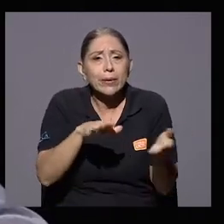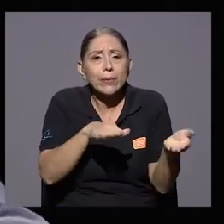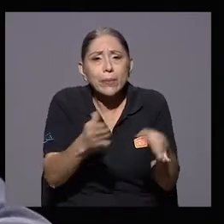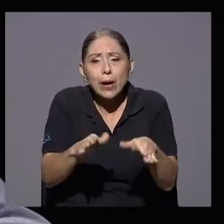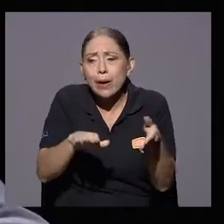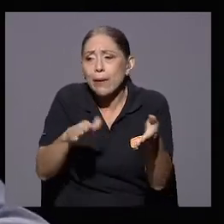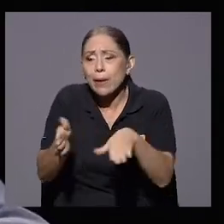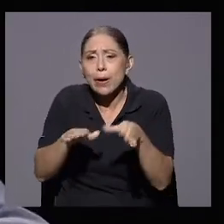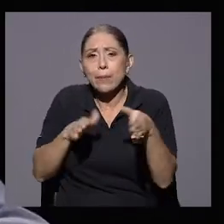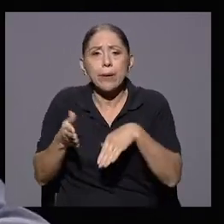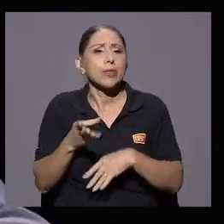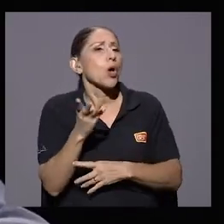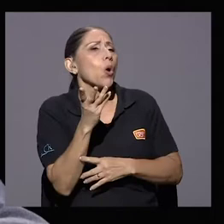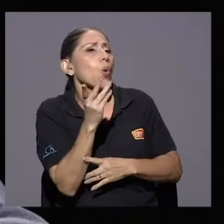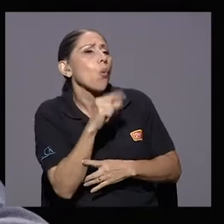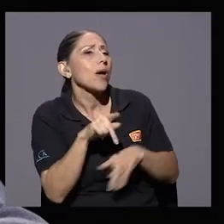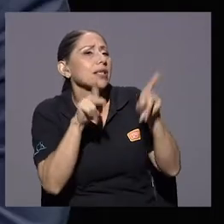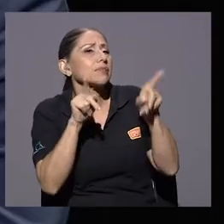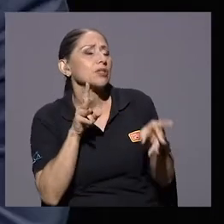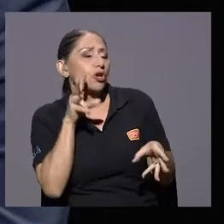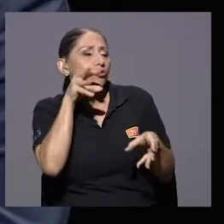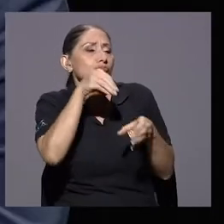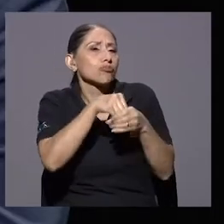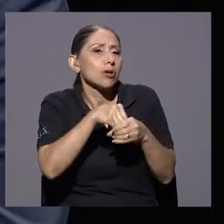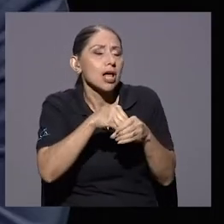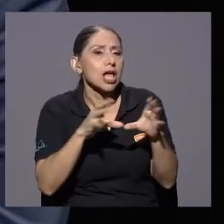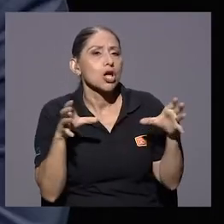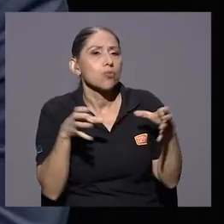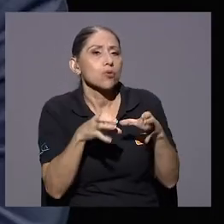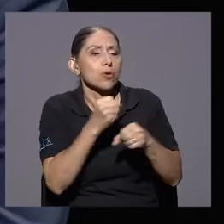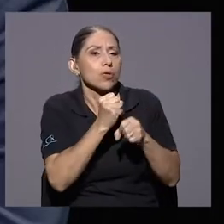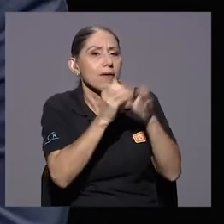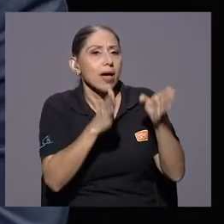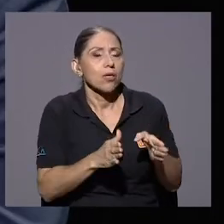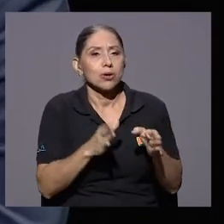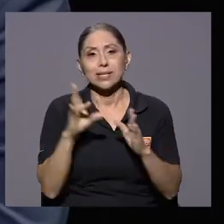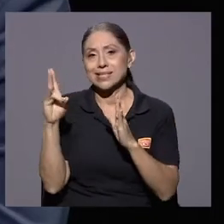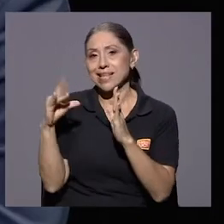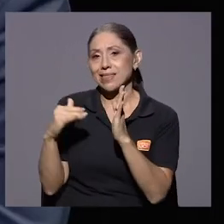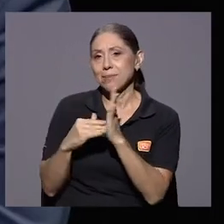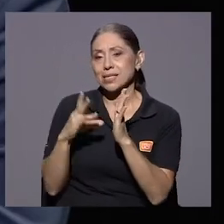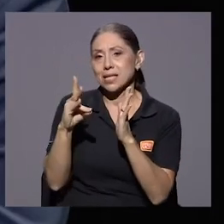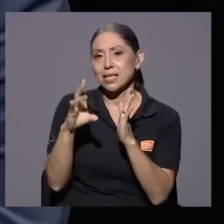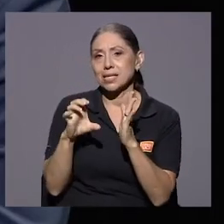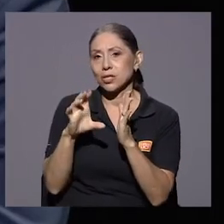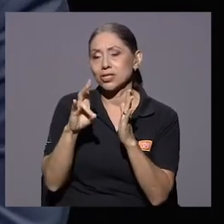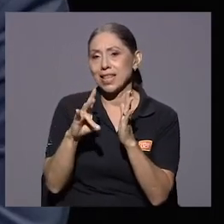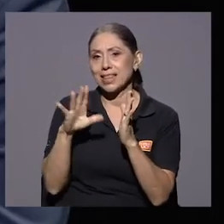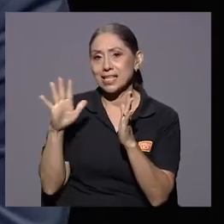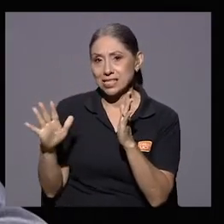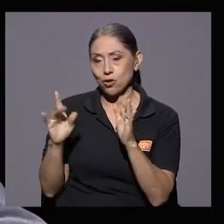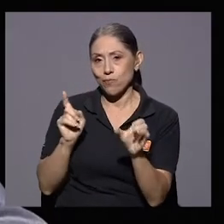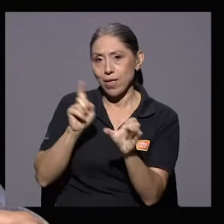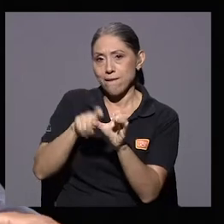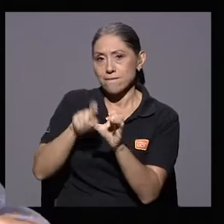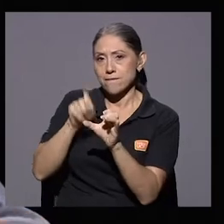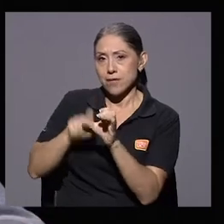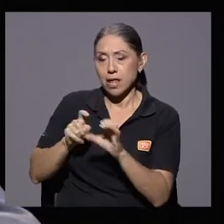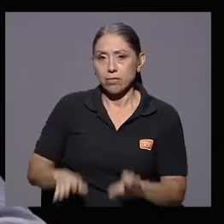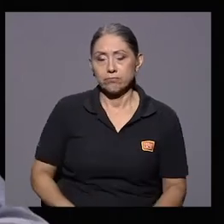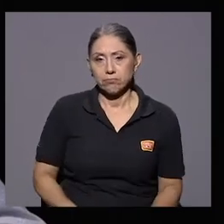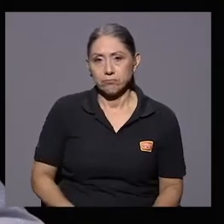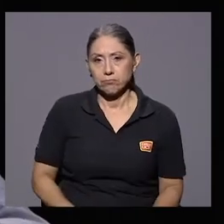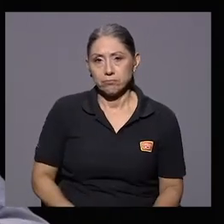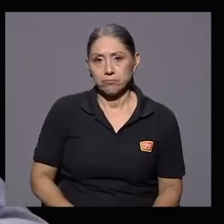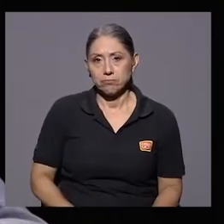¿Cuántos miembros tiene el sindicato? En este momento tenemos 7,775 afiliados a nuestra organización. Me quedan